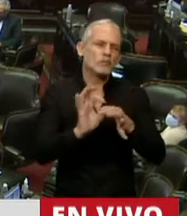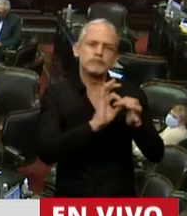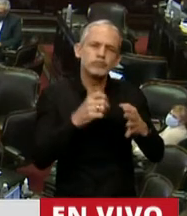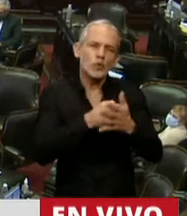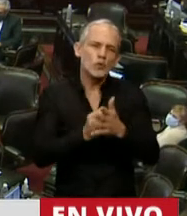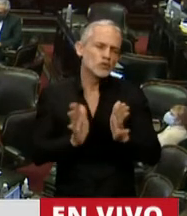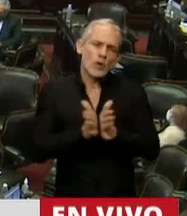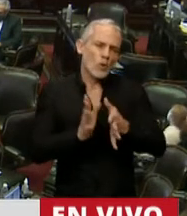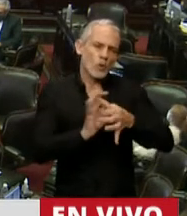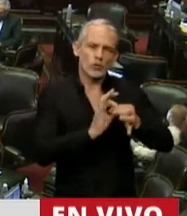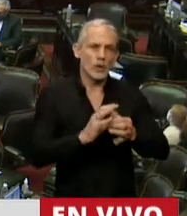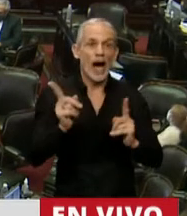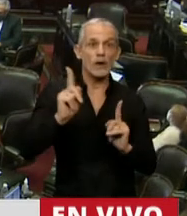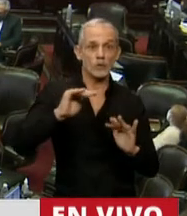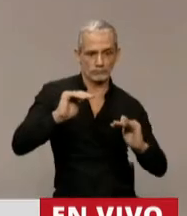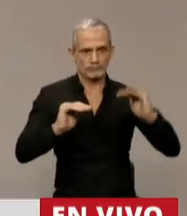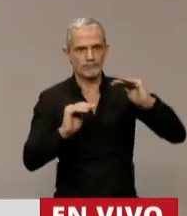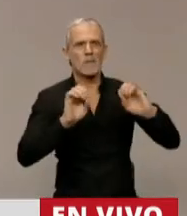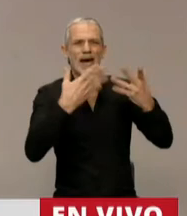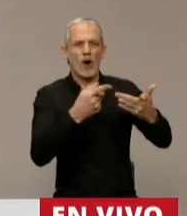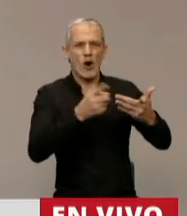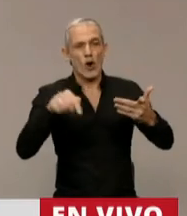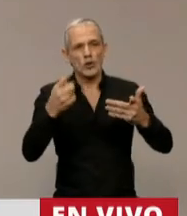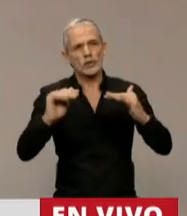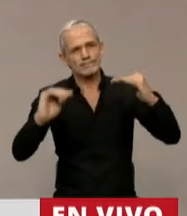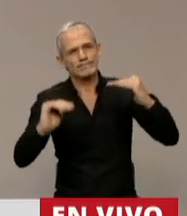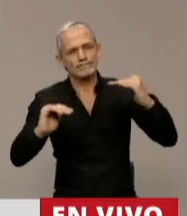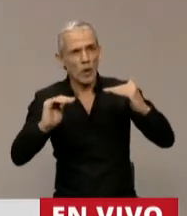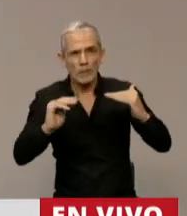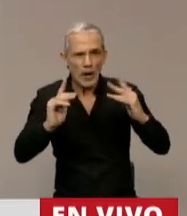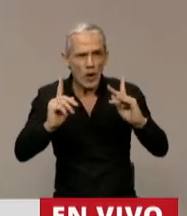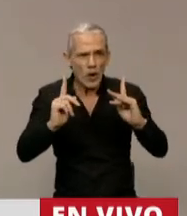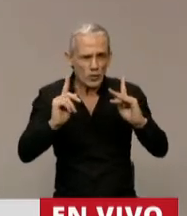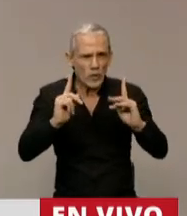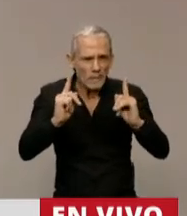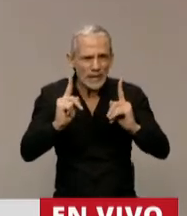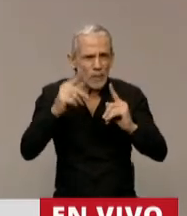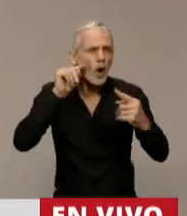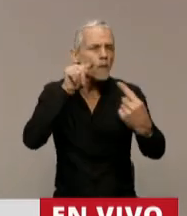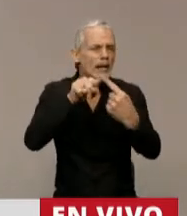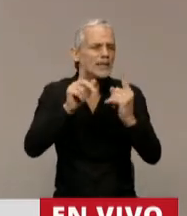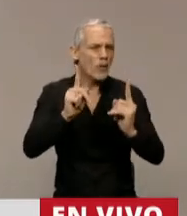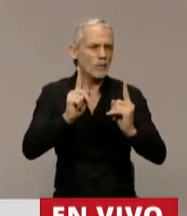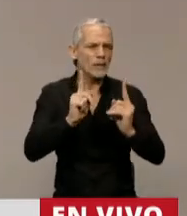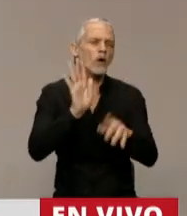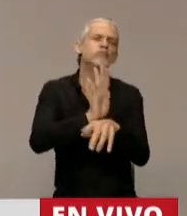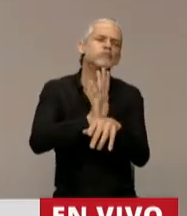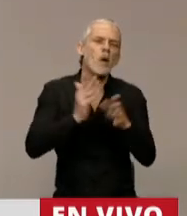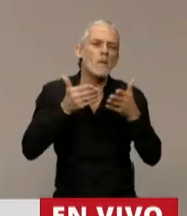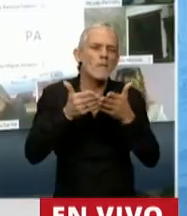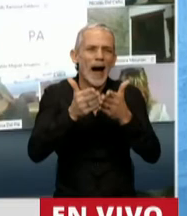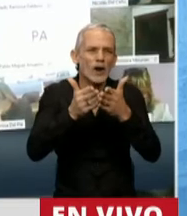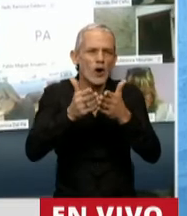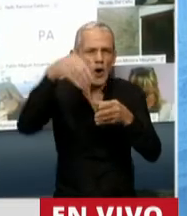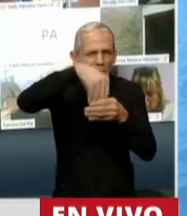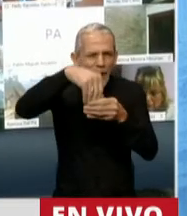condiciones que otros, pero todos en el mismo barco al fin. Ese barco no tiene rumbo,